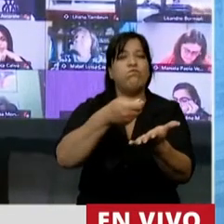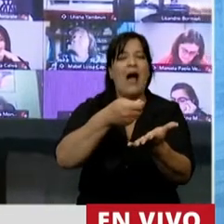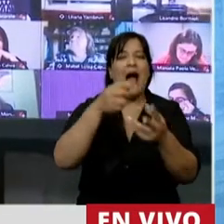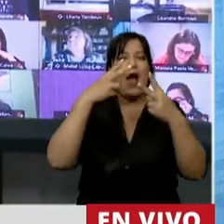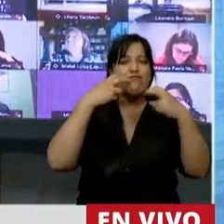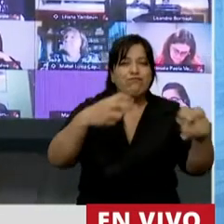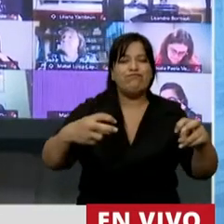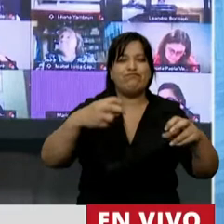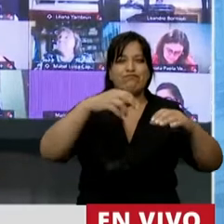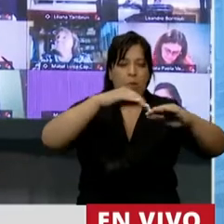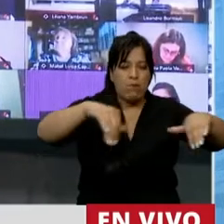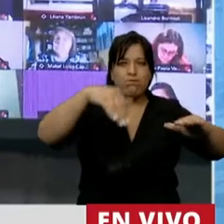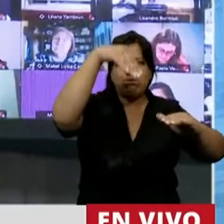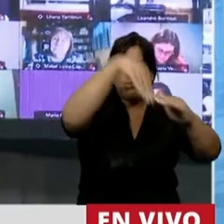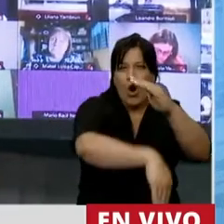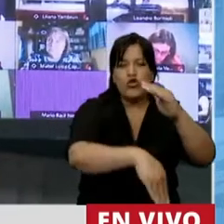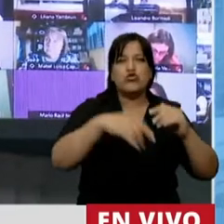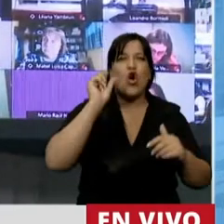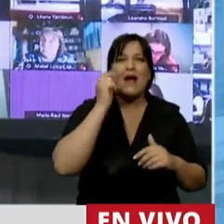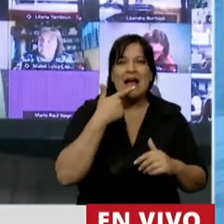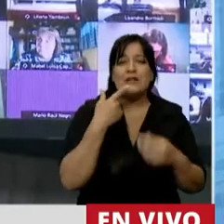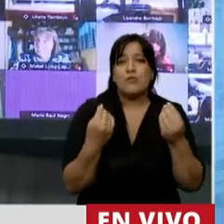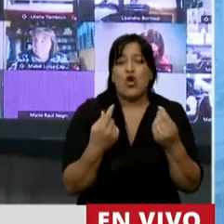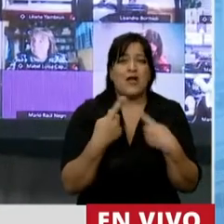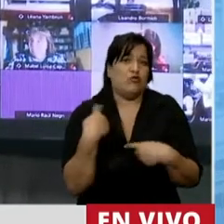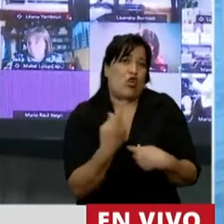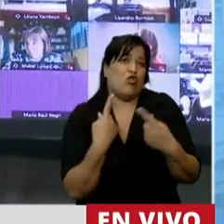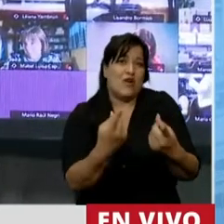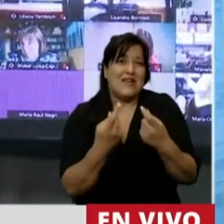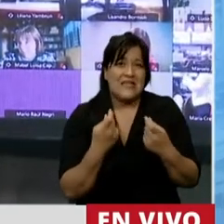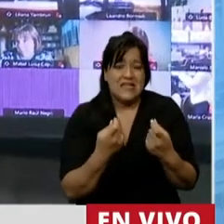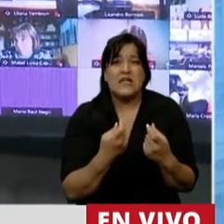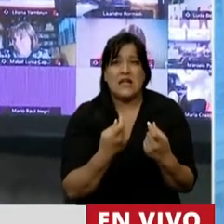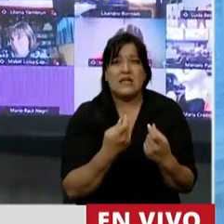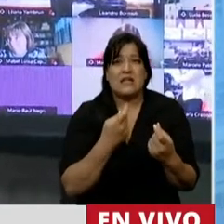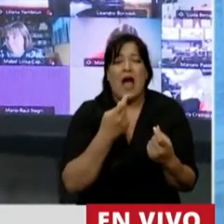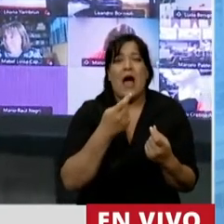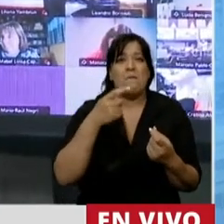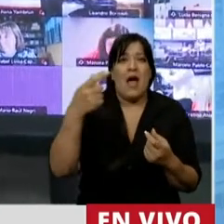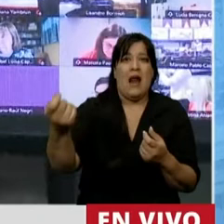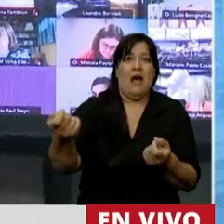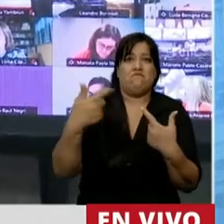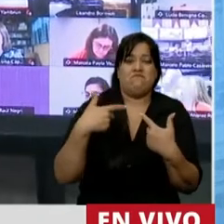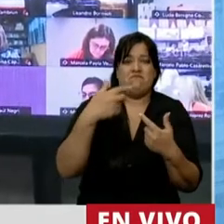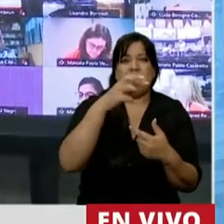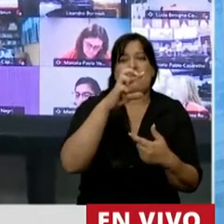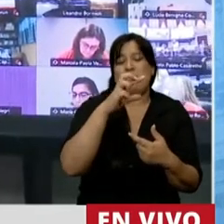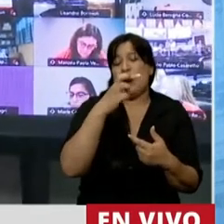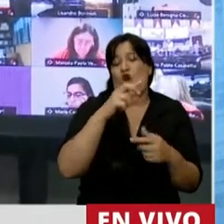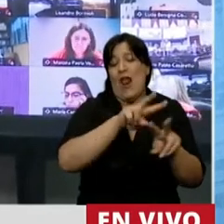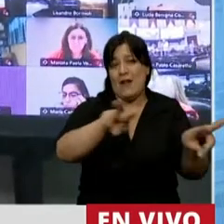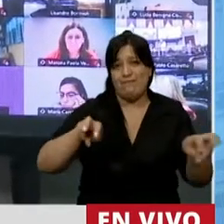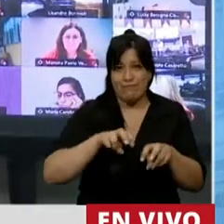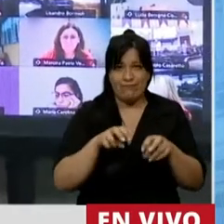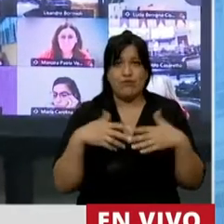exploración de pozos de gas, porque necesitábamos que ingresen divisas. Entonces,